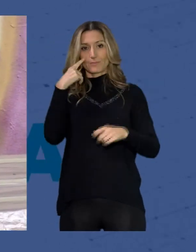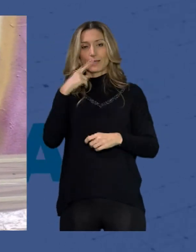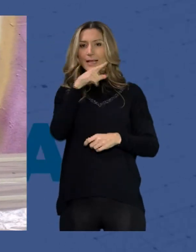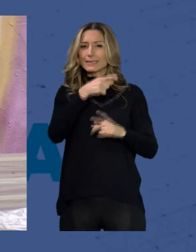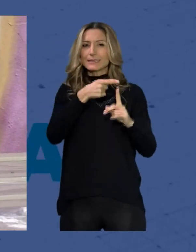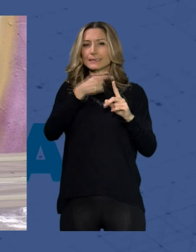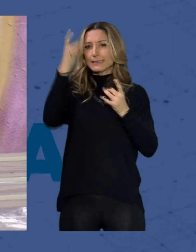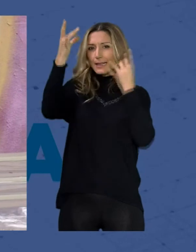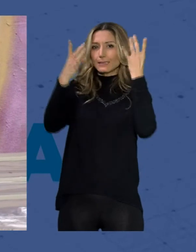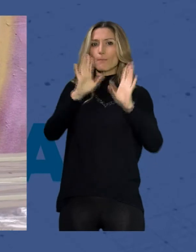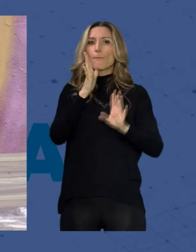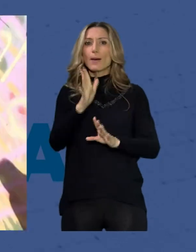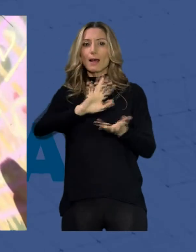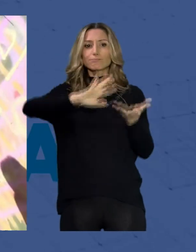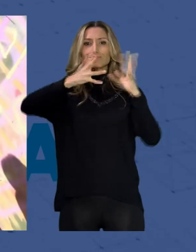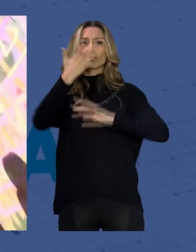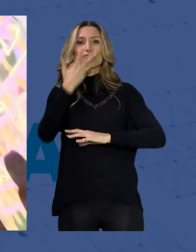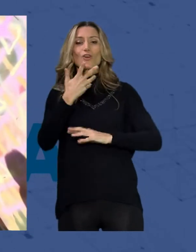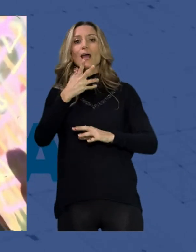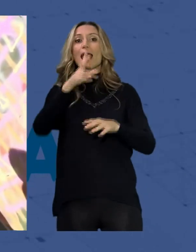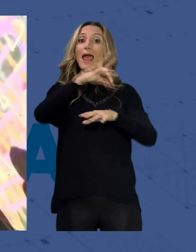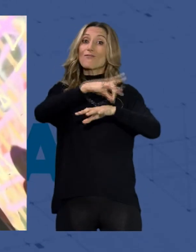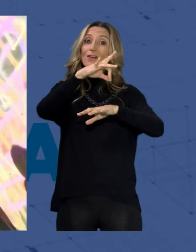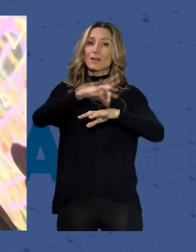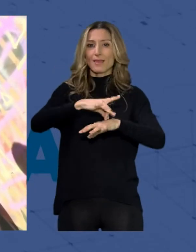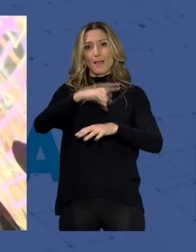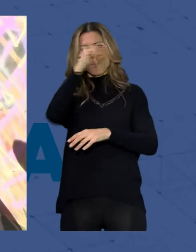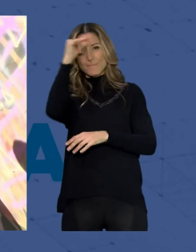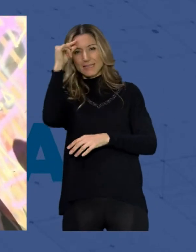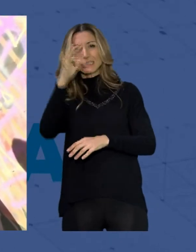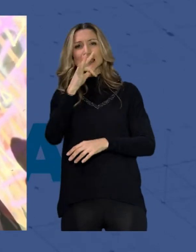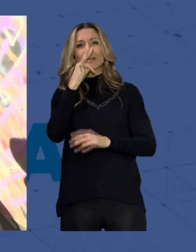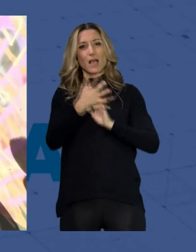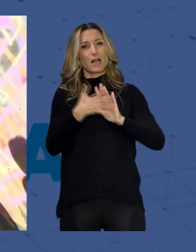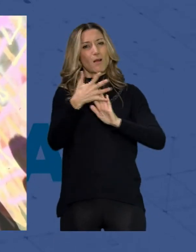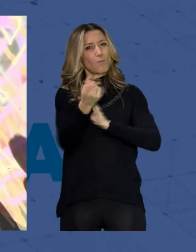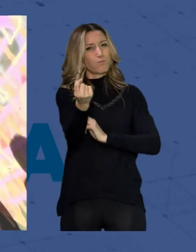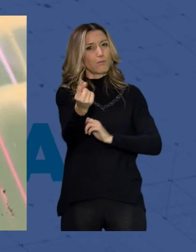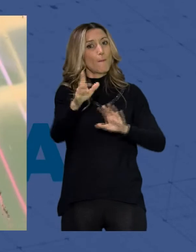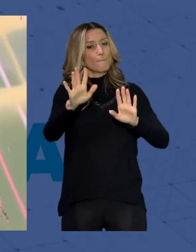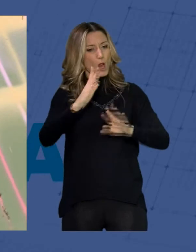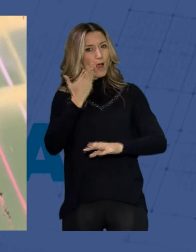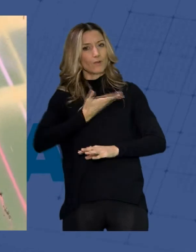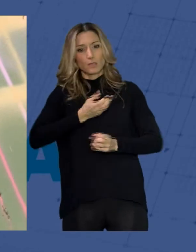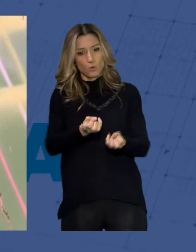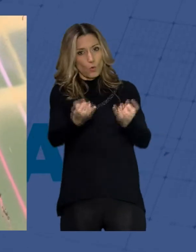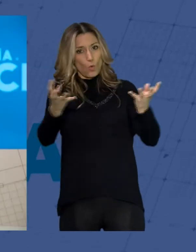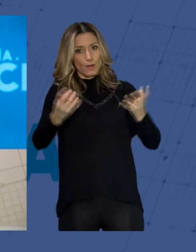a un problema como el de las enfermedades mentales de las que todavía se habla muy poco pero que nos pueden afectar a cualquiera.